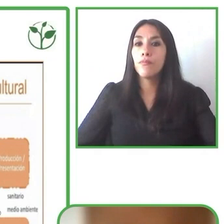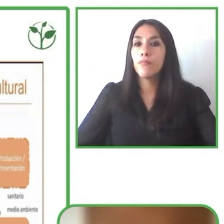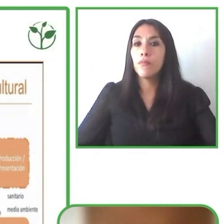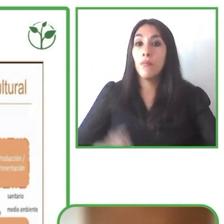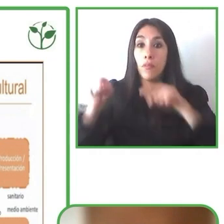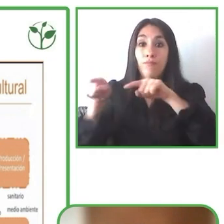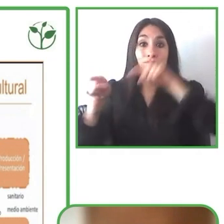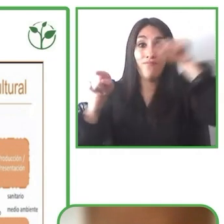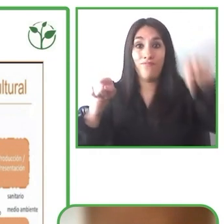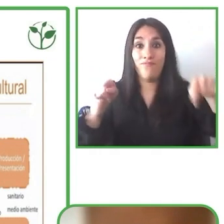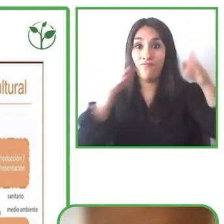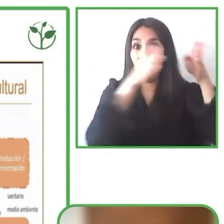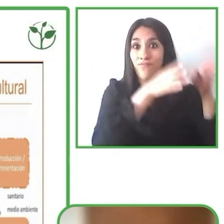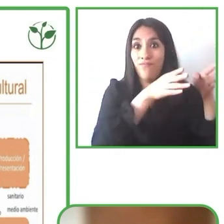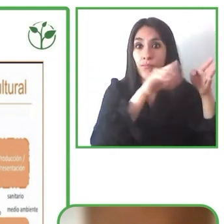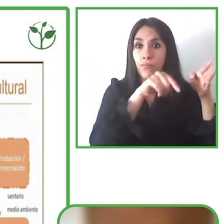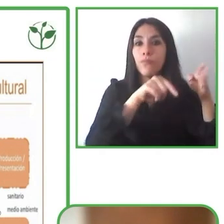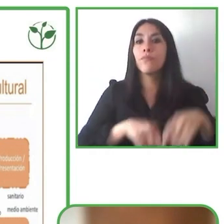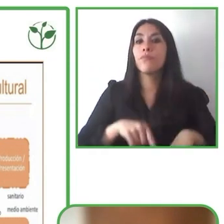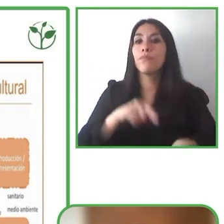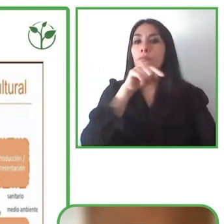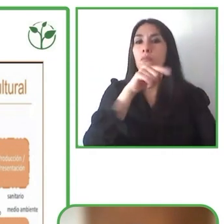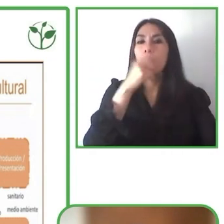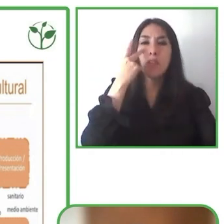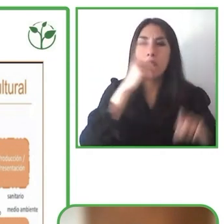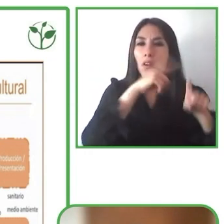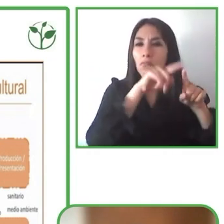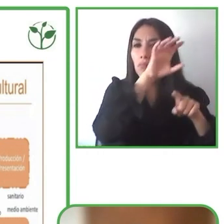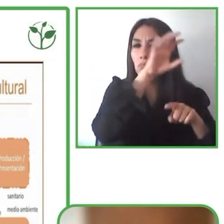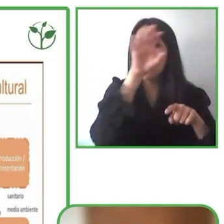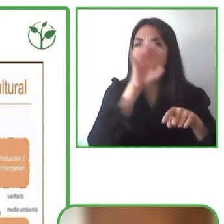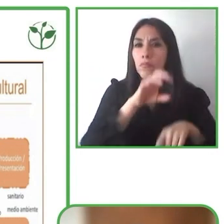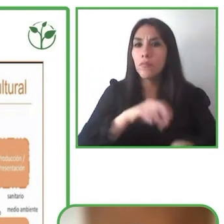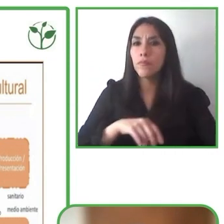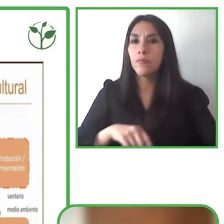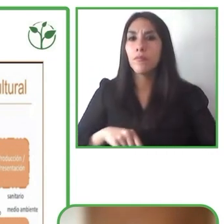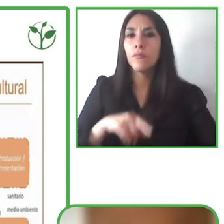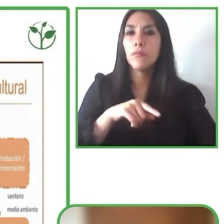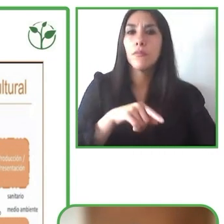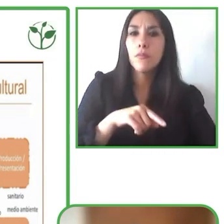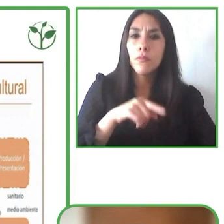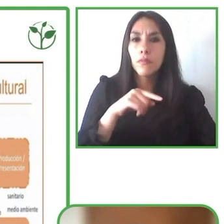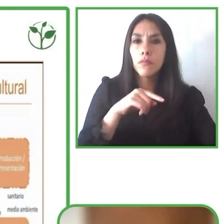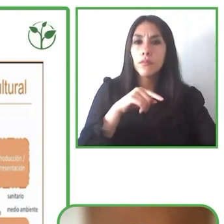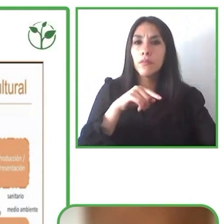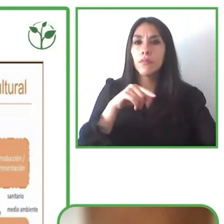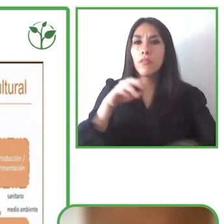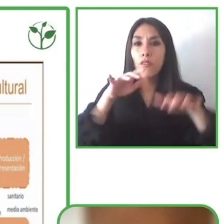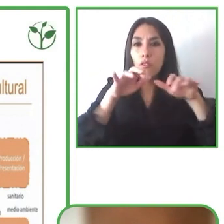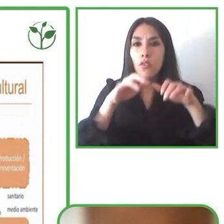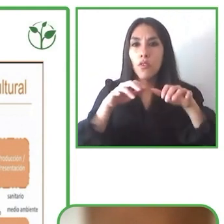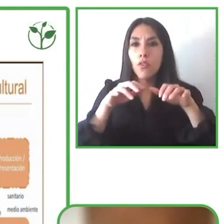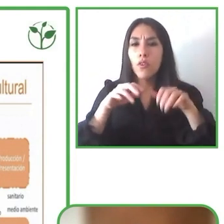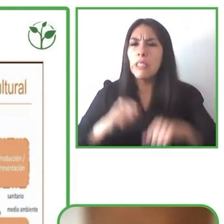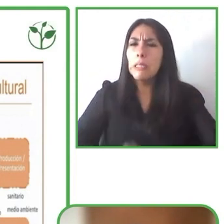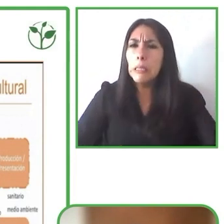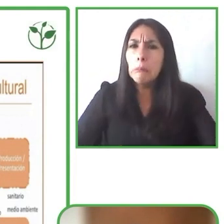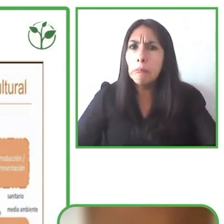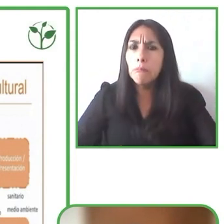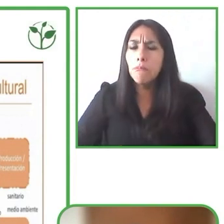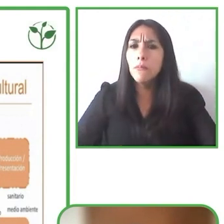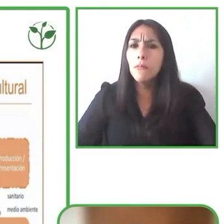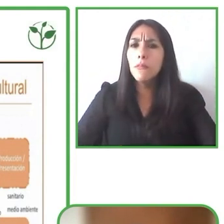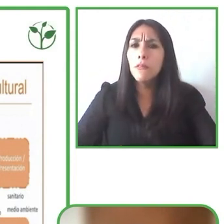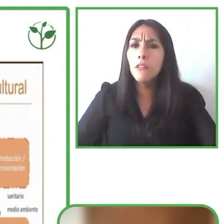para integrar de mejor manera a muchos grupos que estaban siendo excluidos de la posibilidad de ser